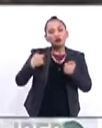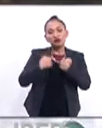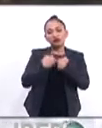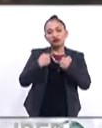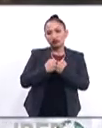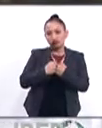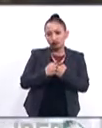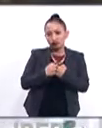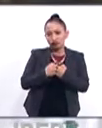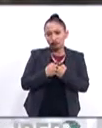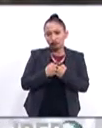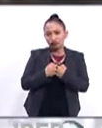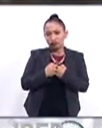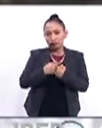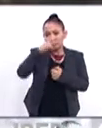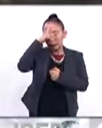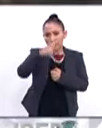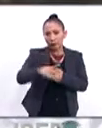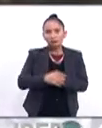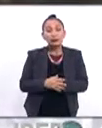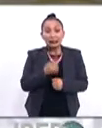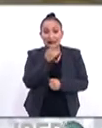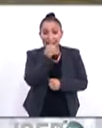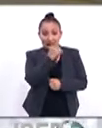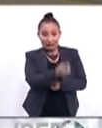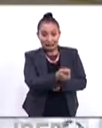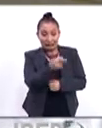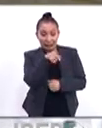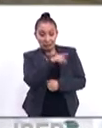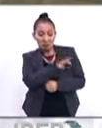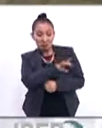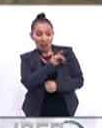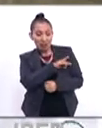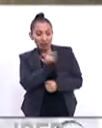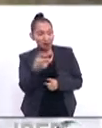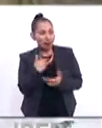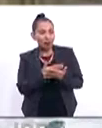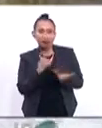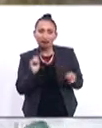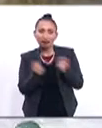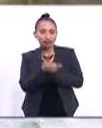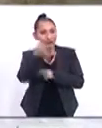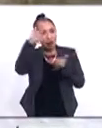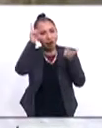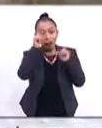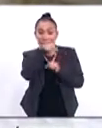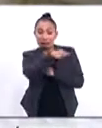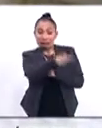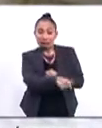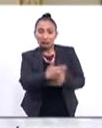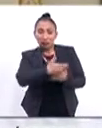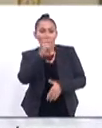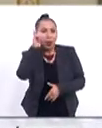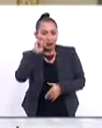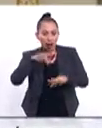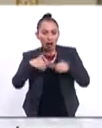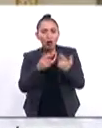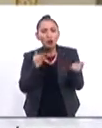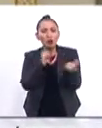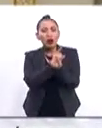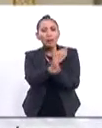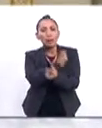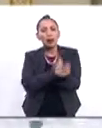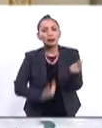la frontera con México y señaló que el miedo nos vuelve locos en referencia a este muro. Mañana se reunirá